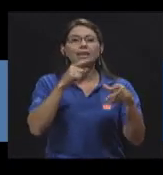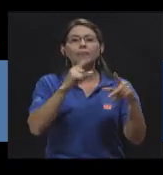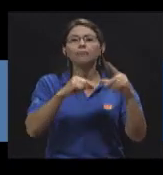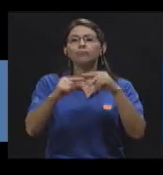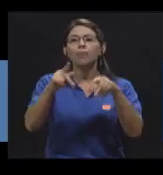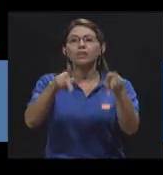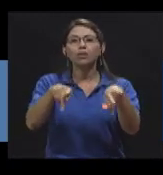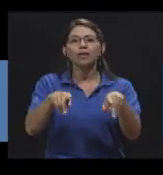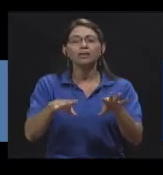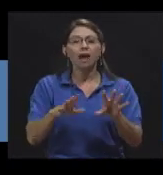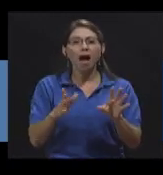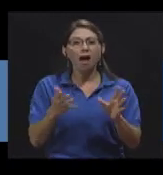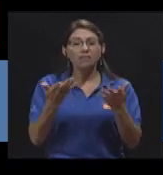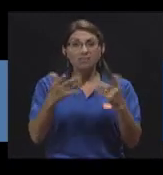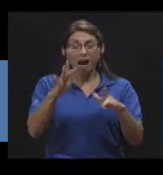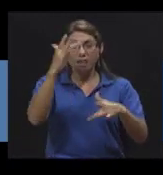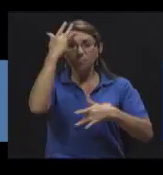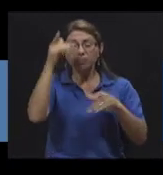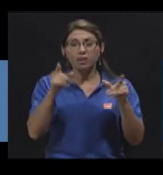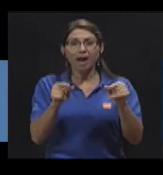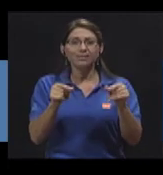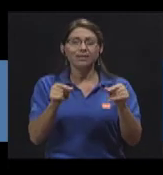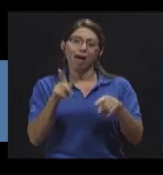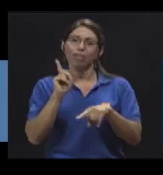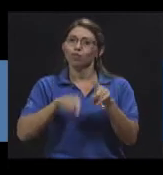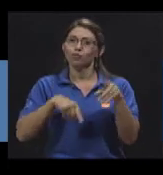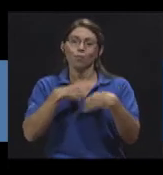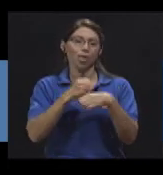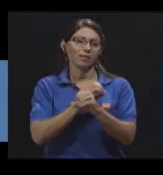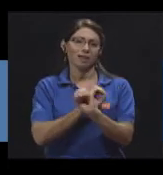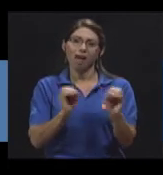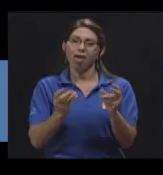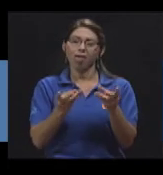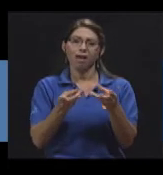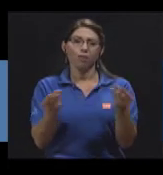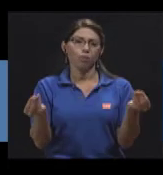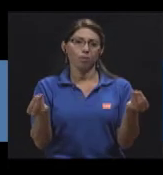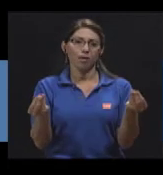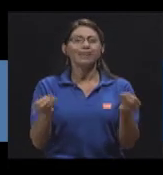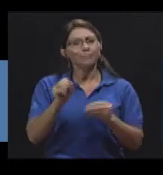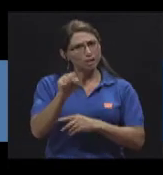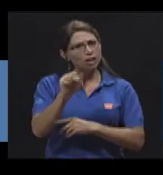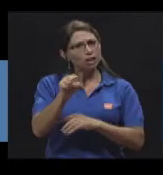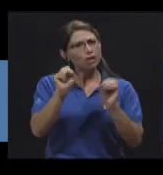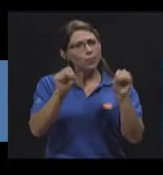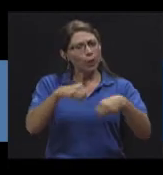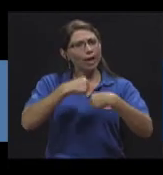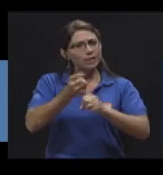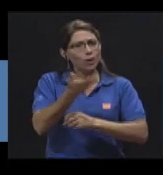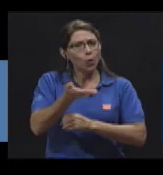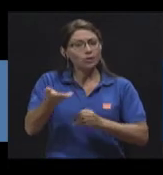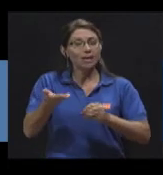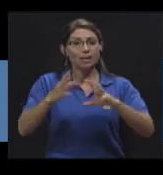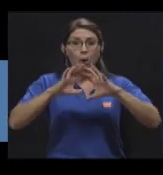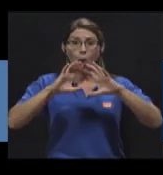pueda hacer en relación al cáncer Y sí hay cosas que podemos hacer con el cáncer La Organización Mundial de la Salud dice que hasta un 40